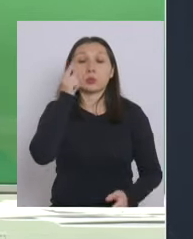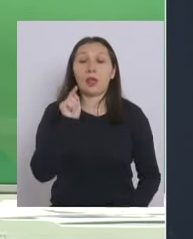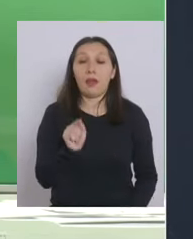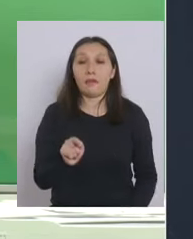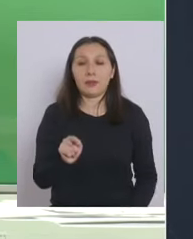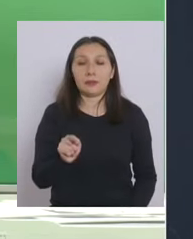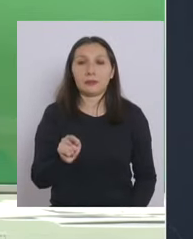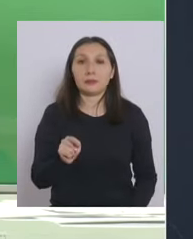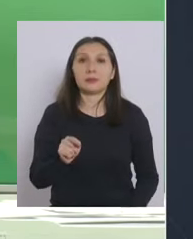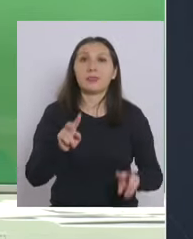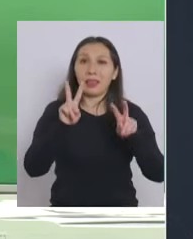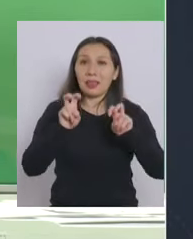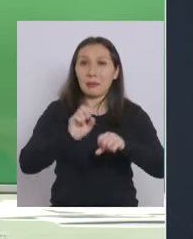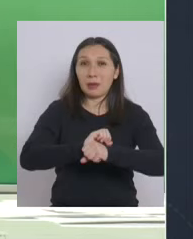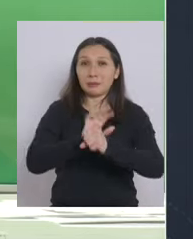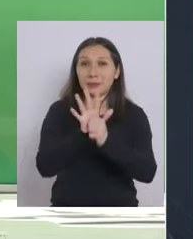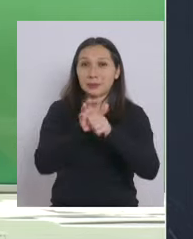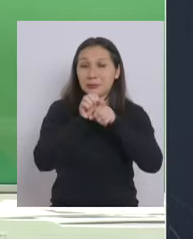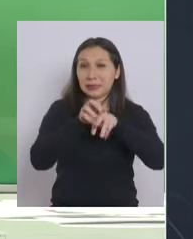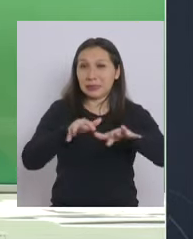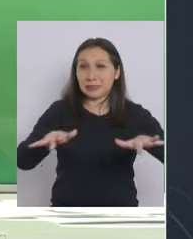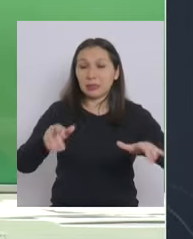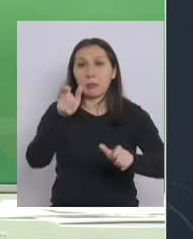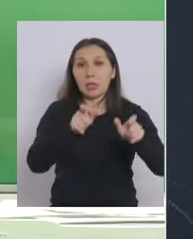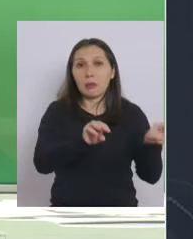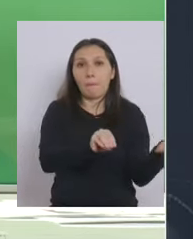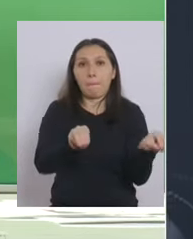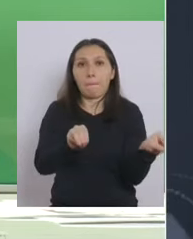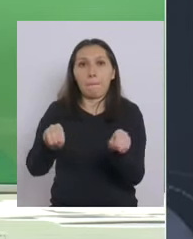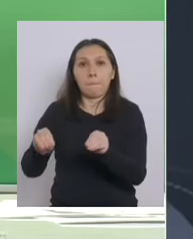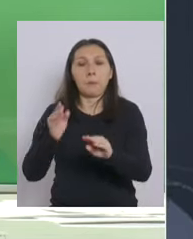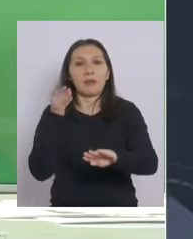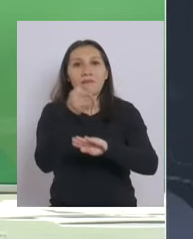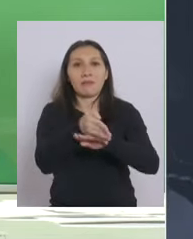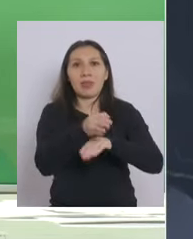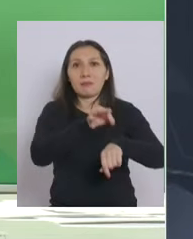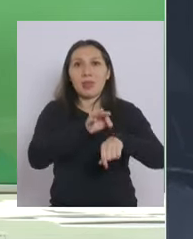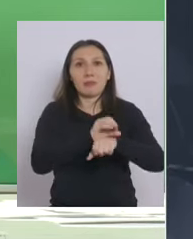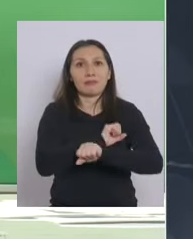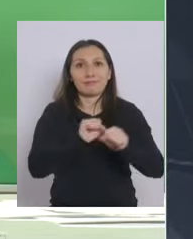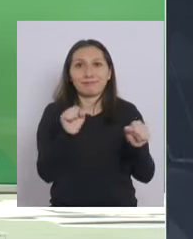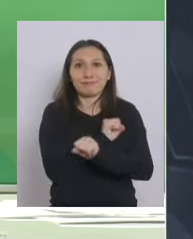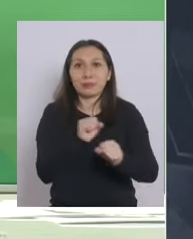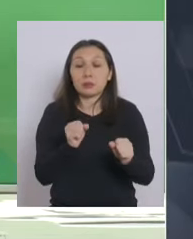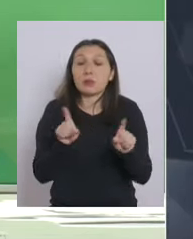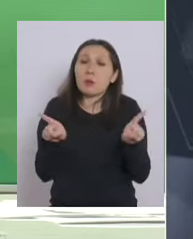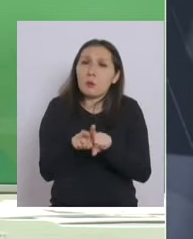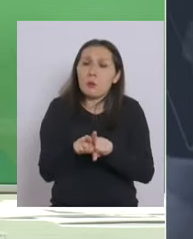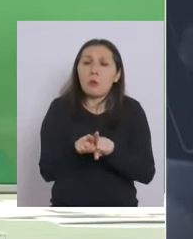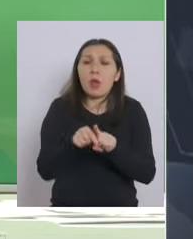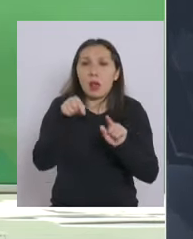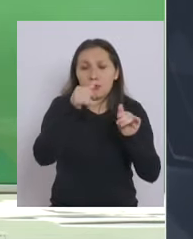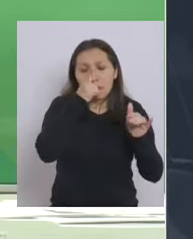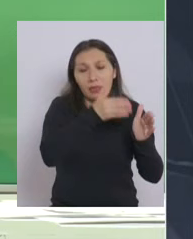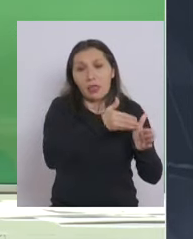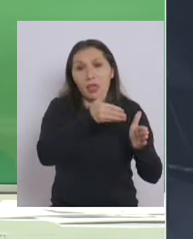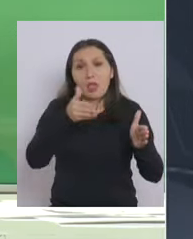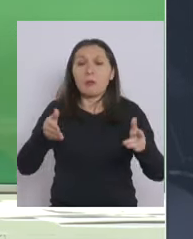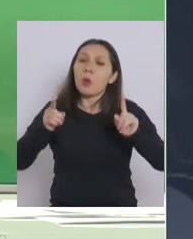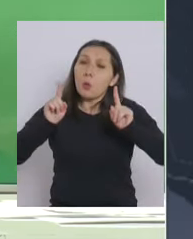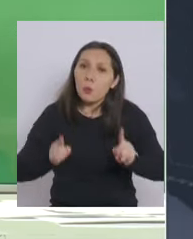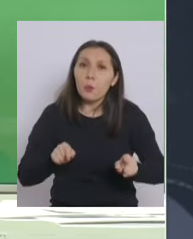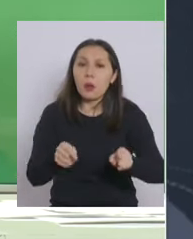producto de la pandemia muchas personas han visto postergadas sus atenciones de salud a pesar de que durante este periodo también